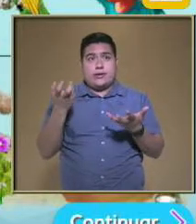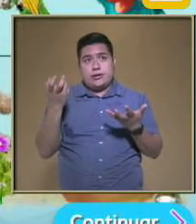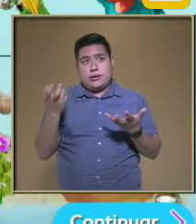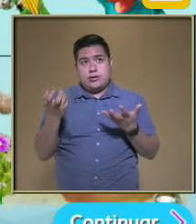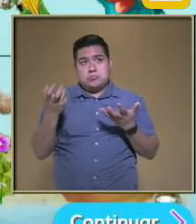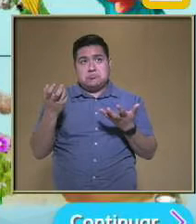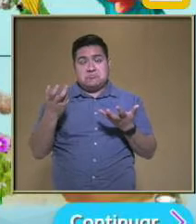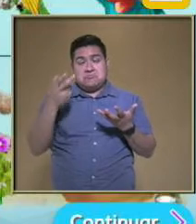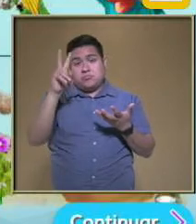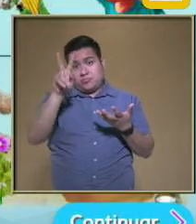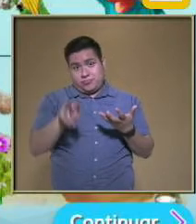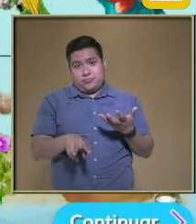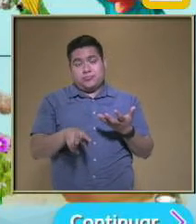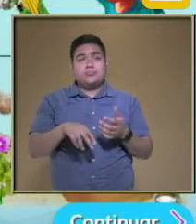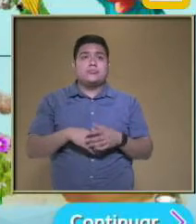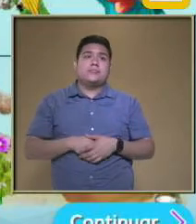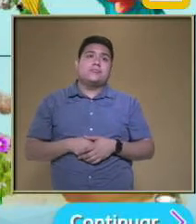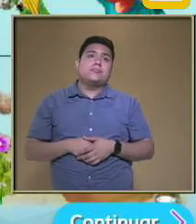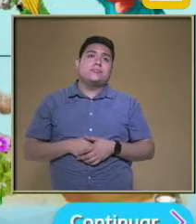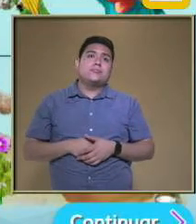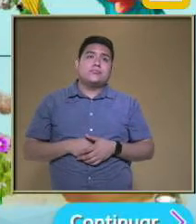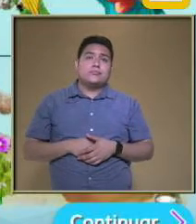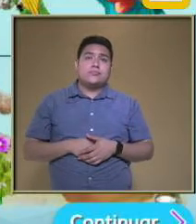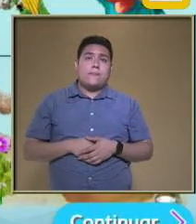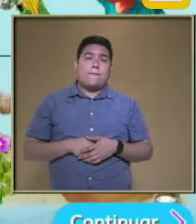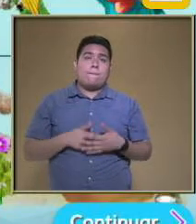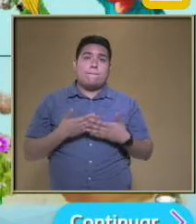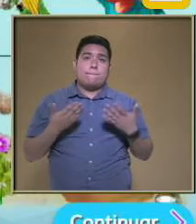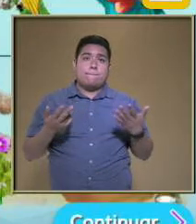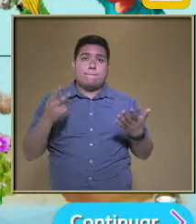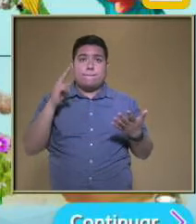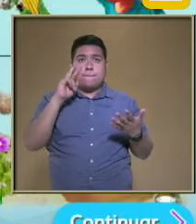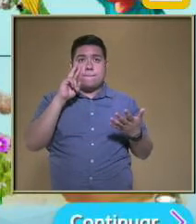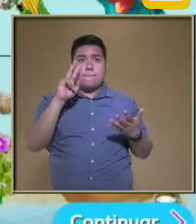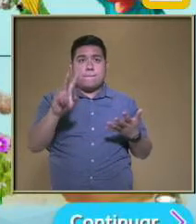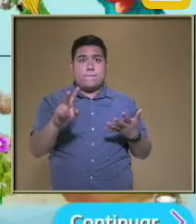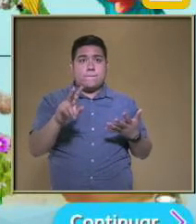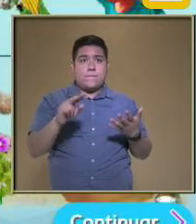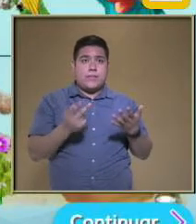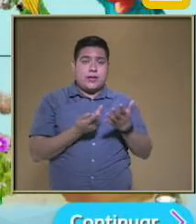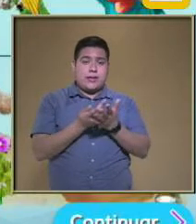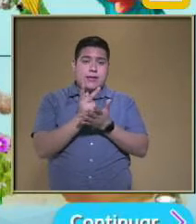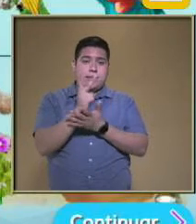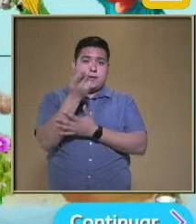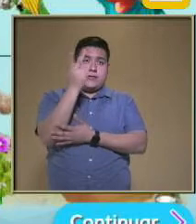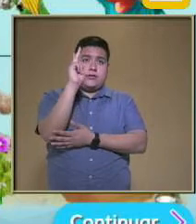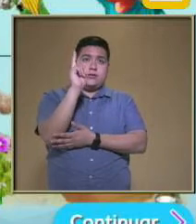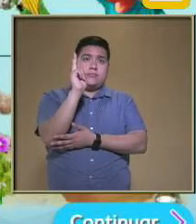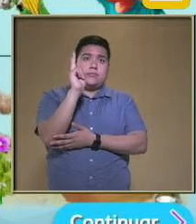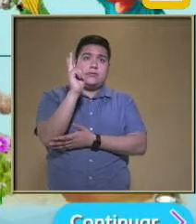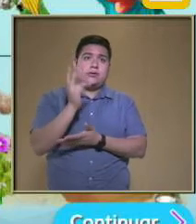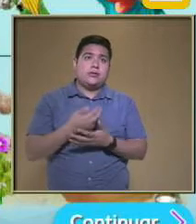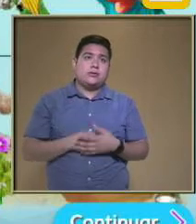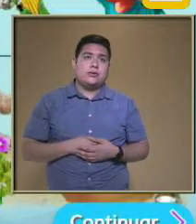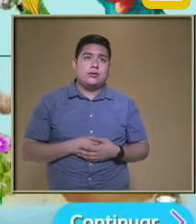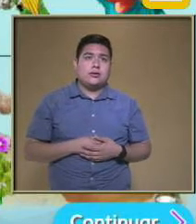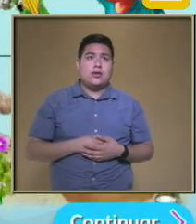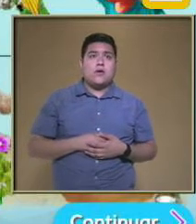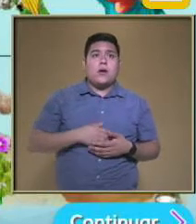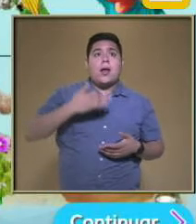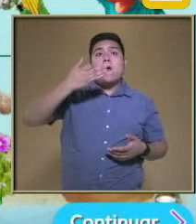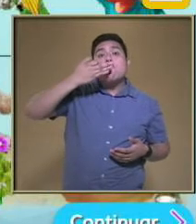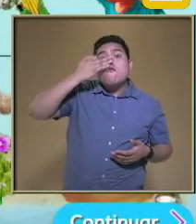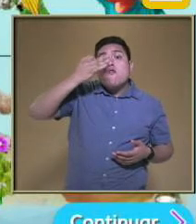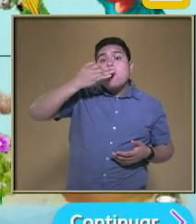Pero es verdad Ahora De los organismos Que tú observas Aquí nuevamente En el plantillo ¿Cuál de estos Tendrá una flor Que es